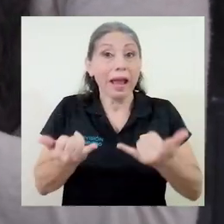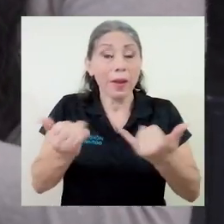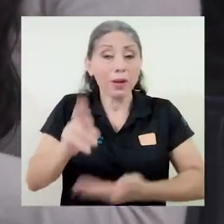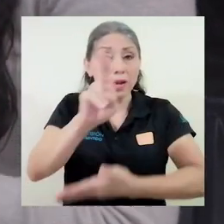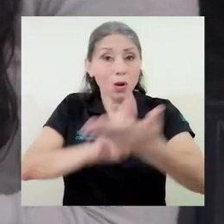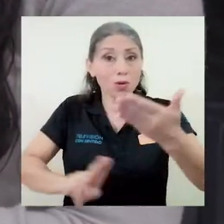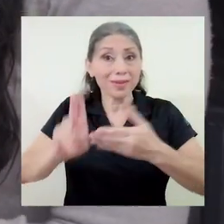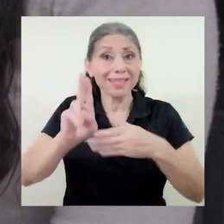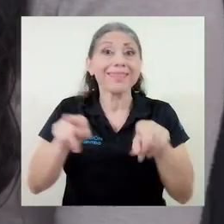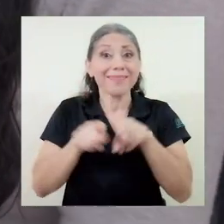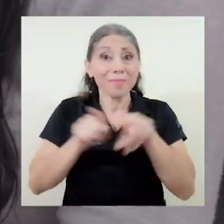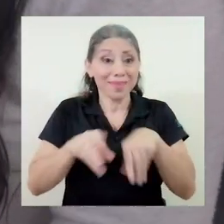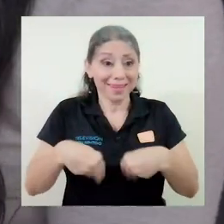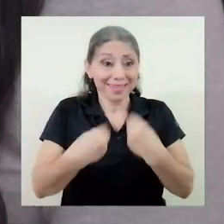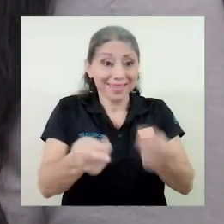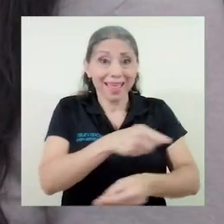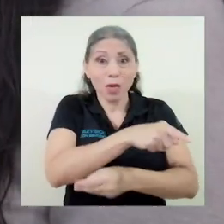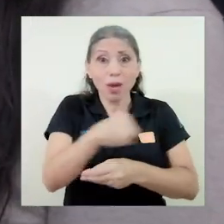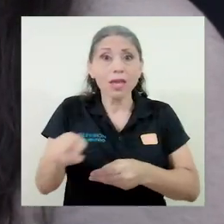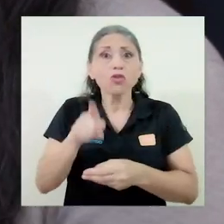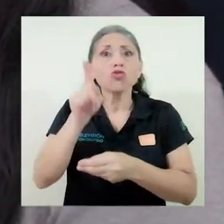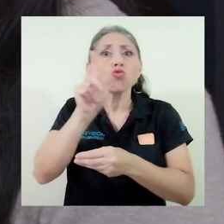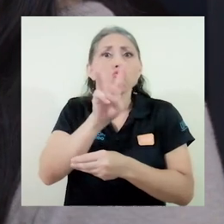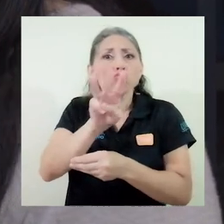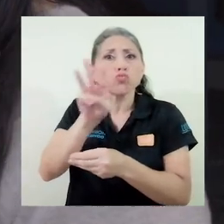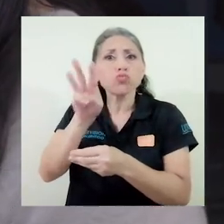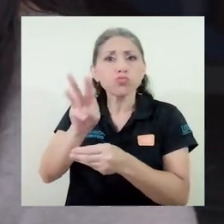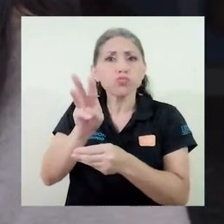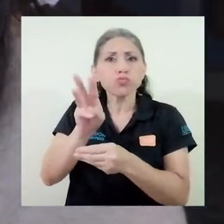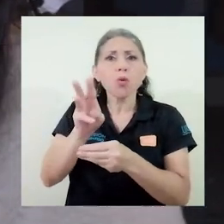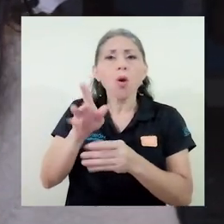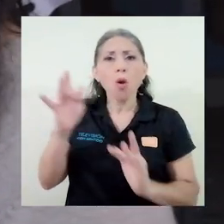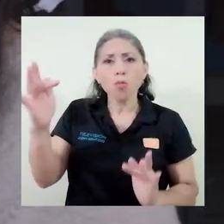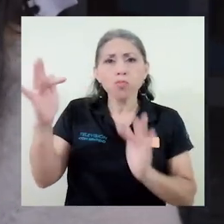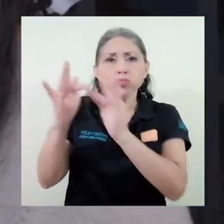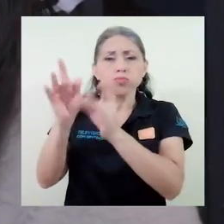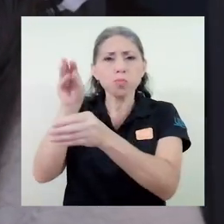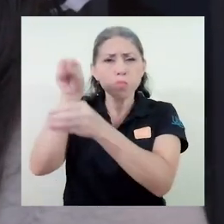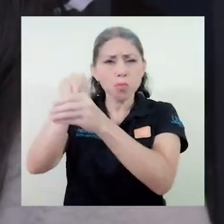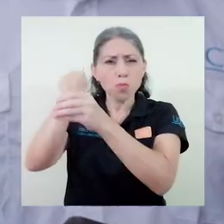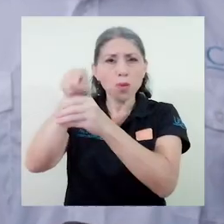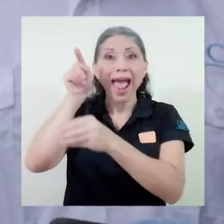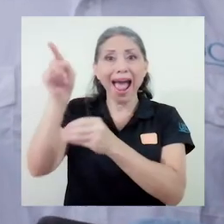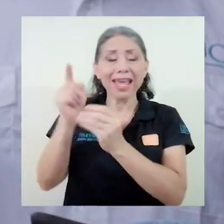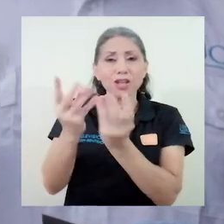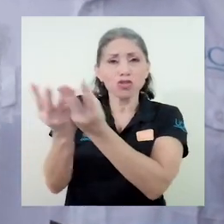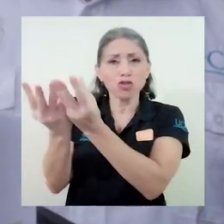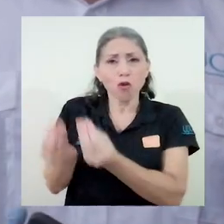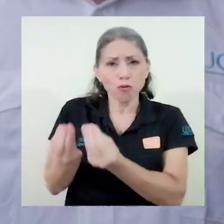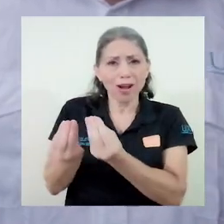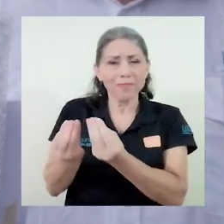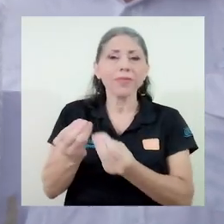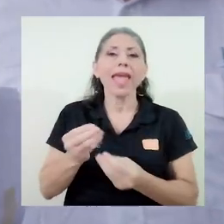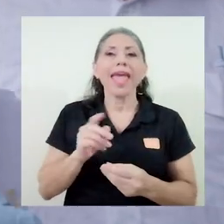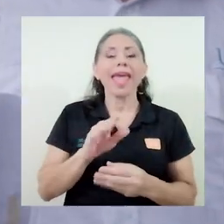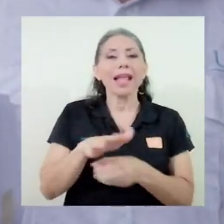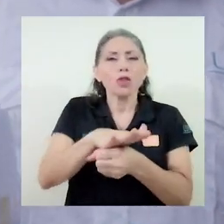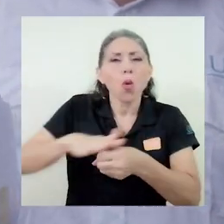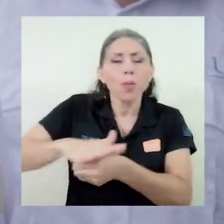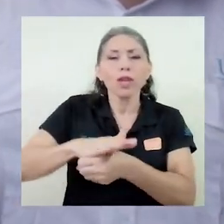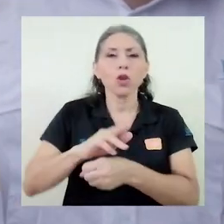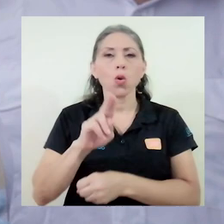universidad ha puesto también a disposición de los estudiantes un repositorio de software en el dominio ucr